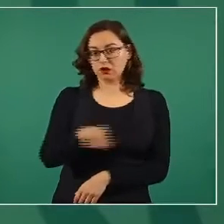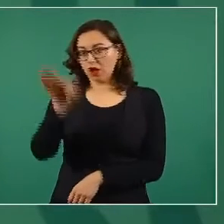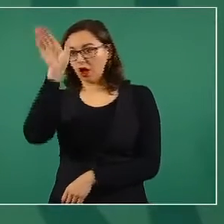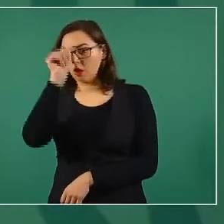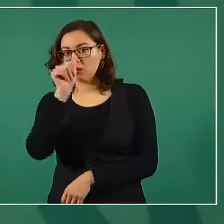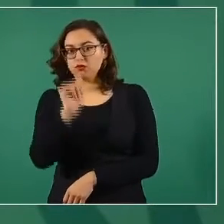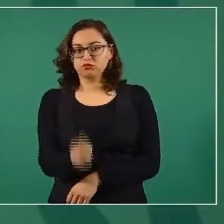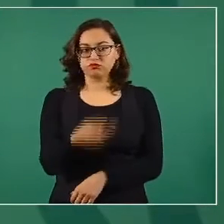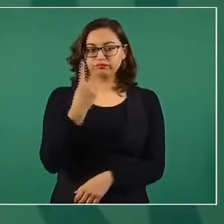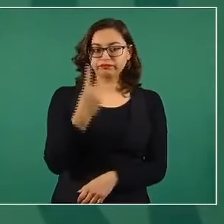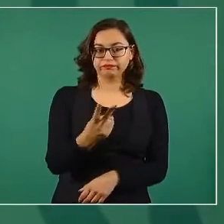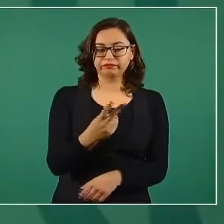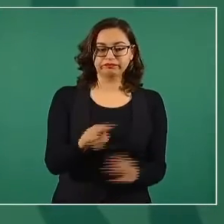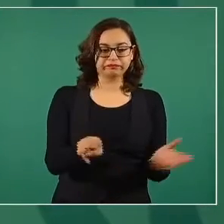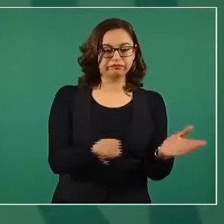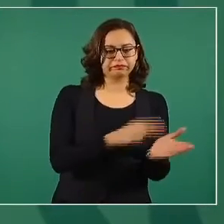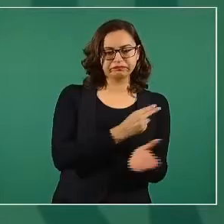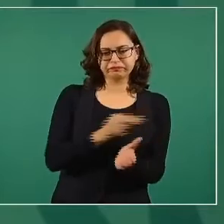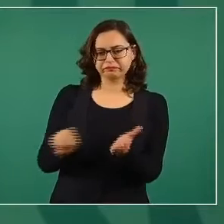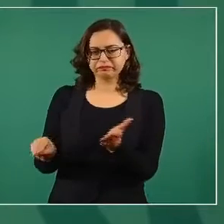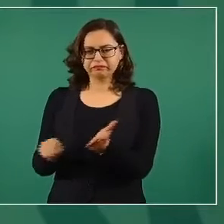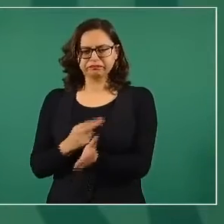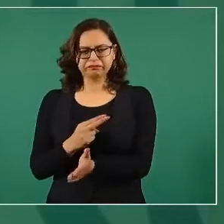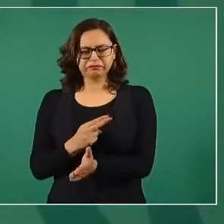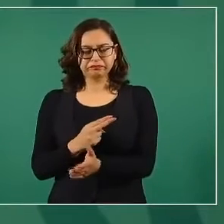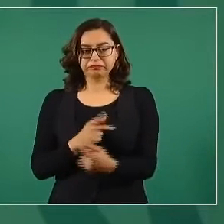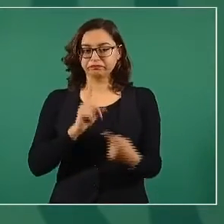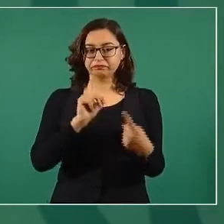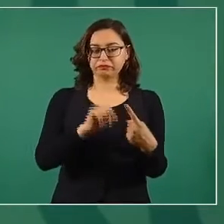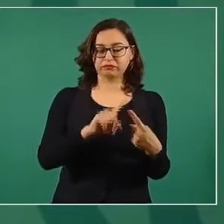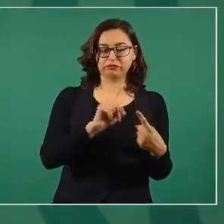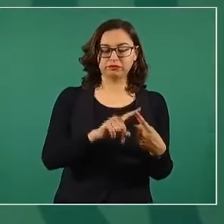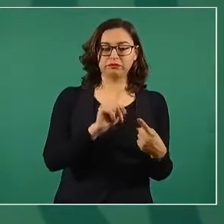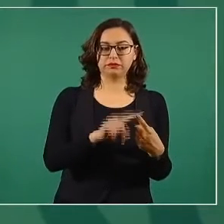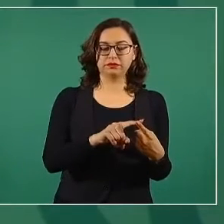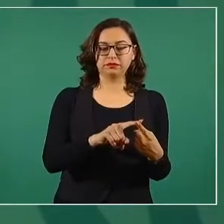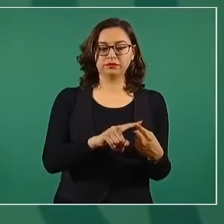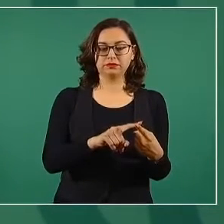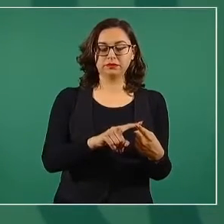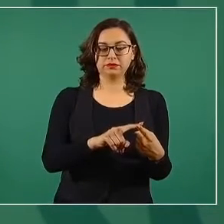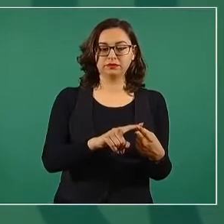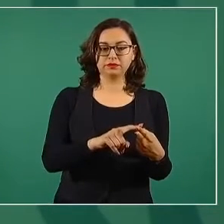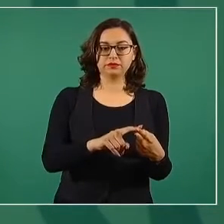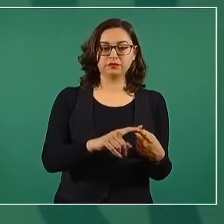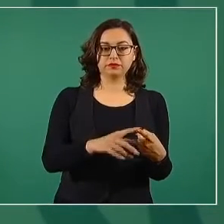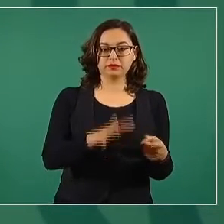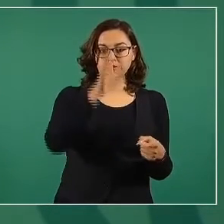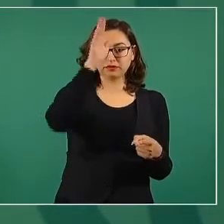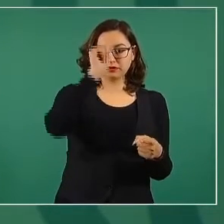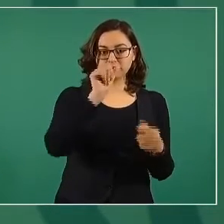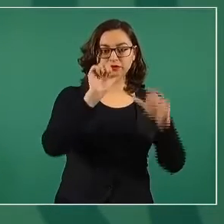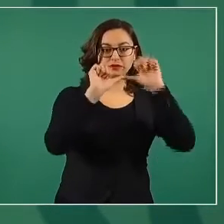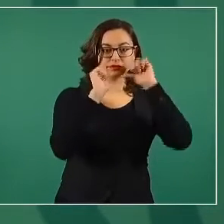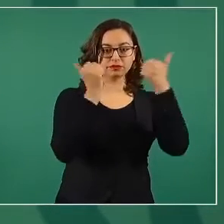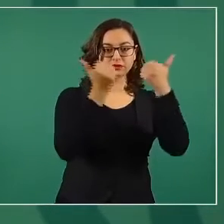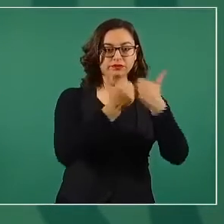con la asociación Teletón,